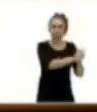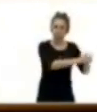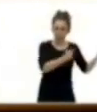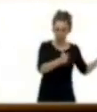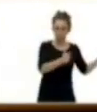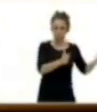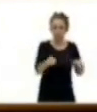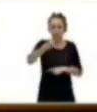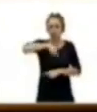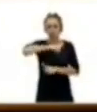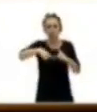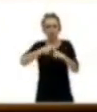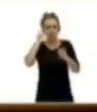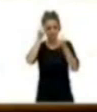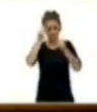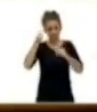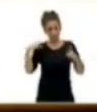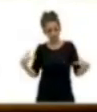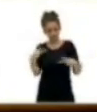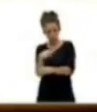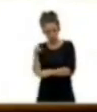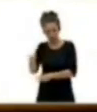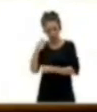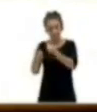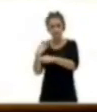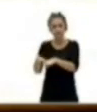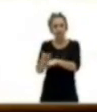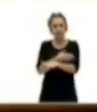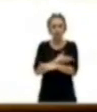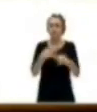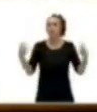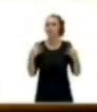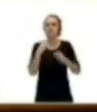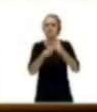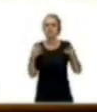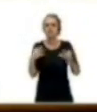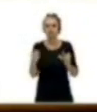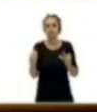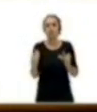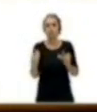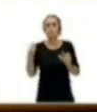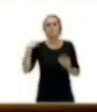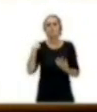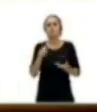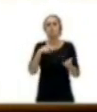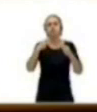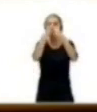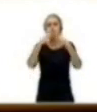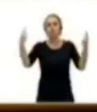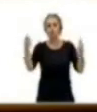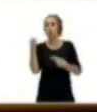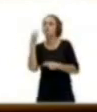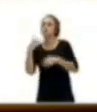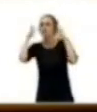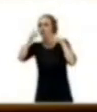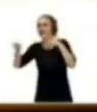que antes de hacer este recorte lo que debe hacer es publicar el número y sueldo de asesores políticos y cargos del